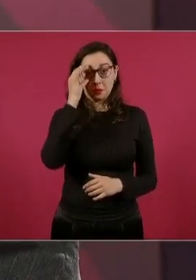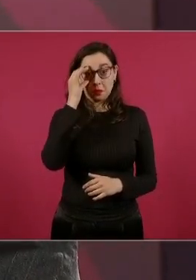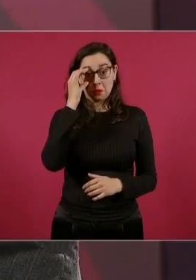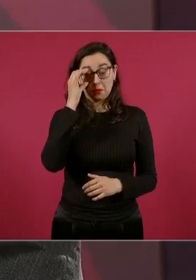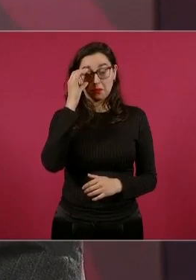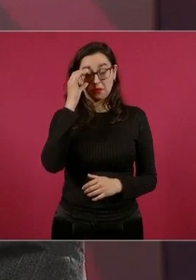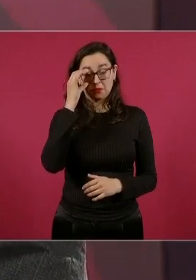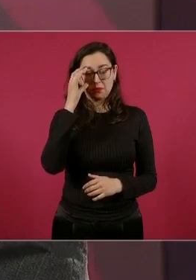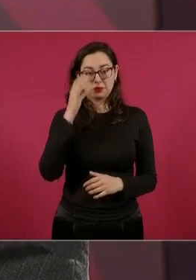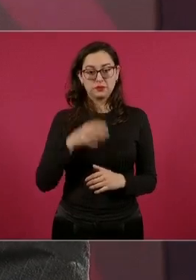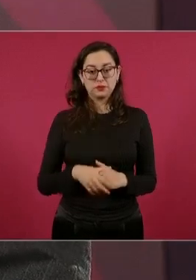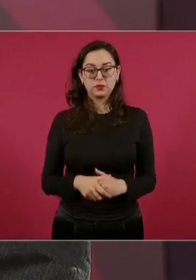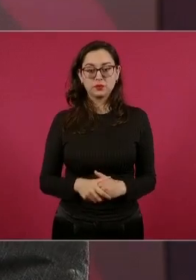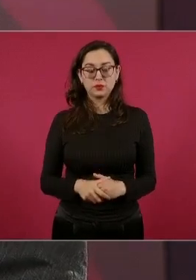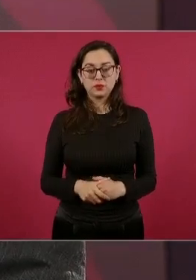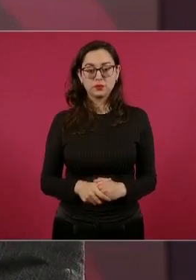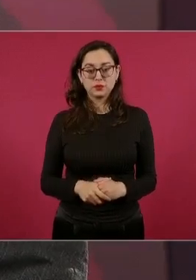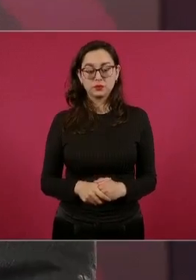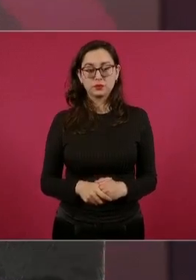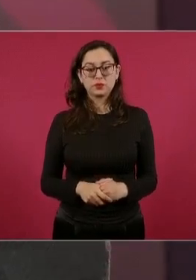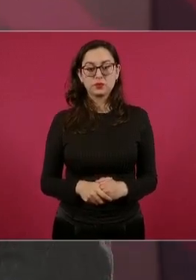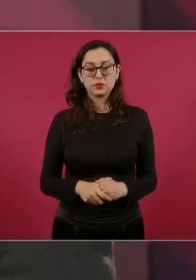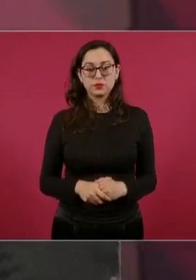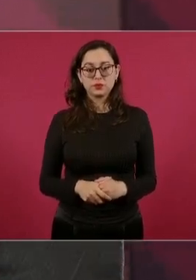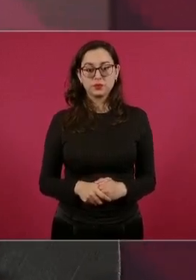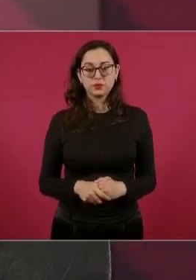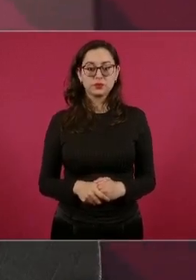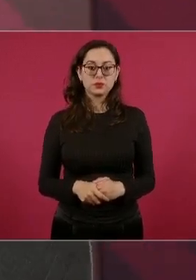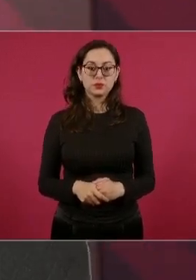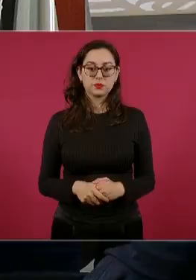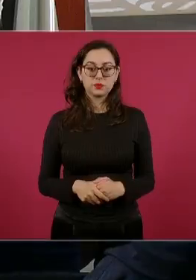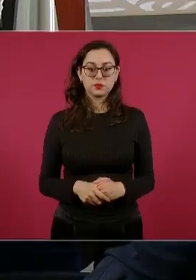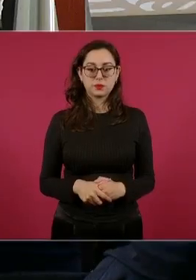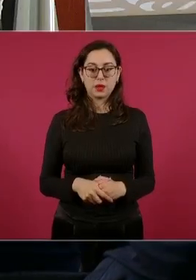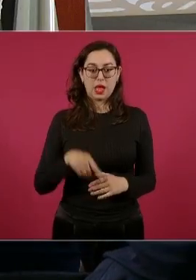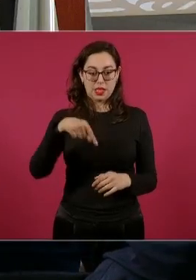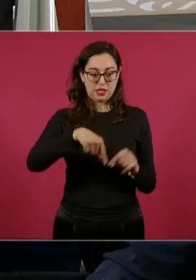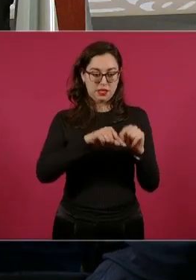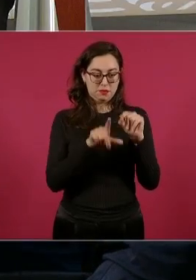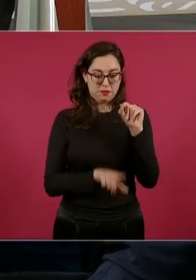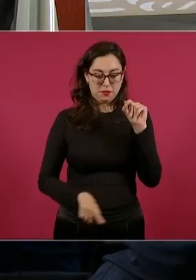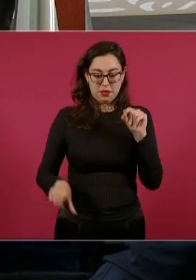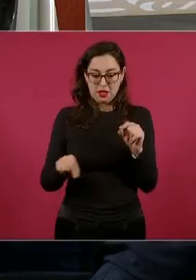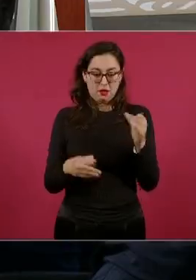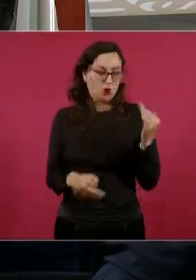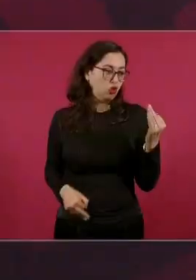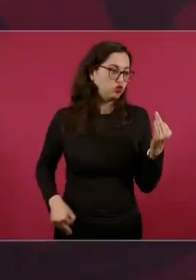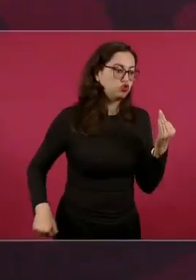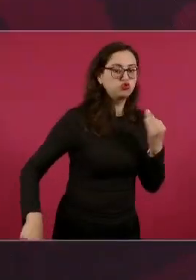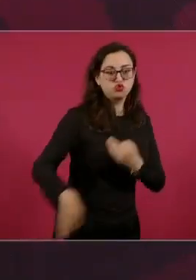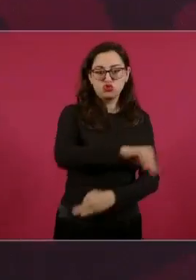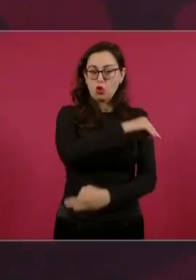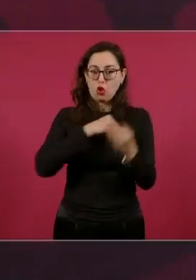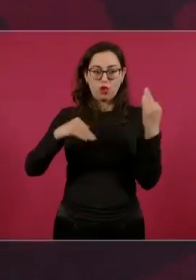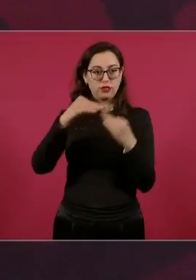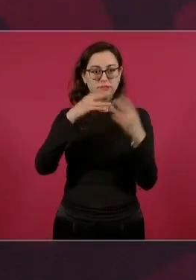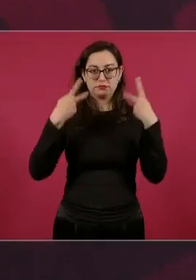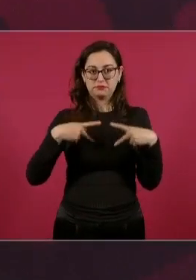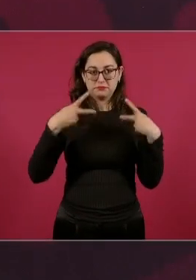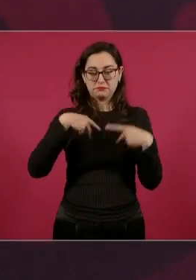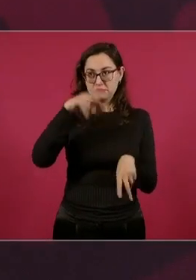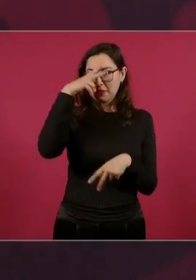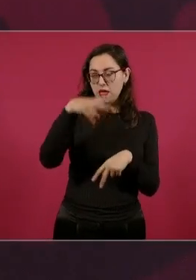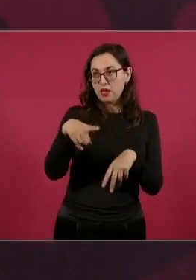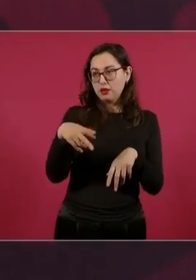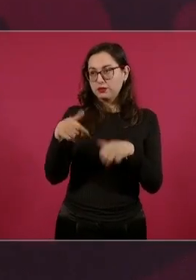estar todos apoyándolos, todos los mexicanos, vamos a estar